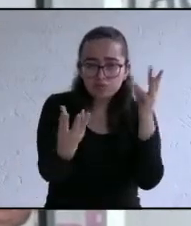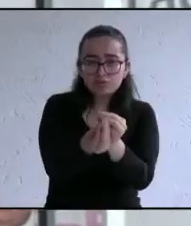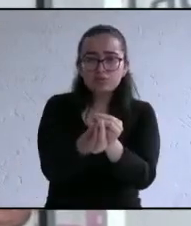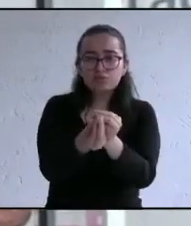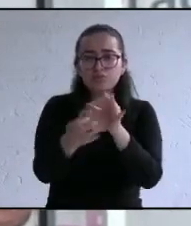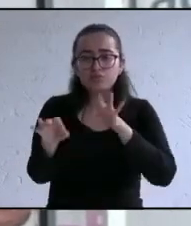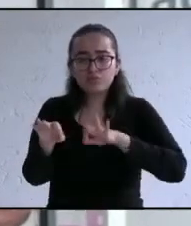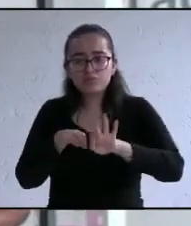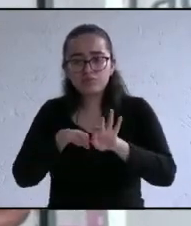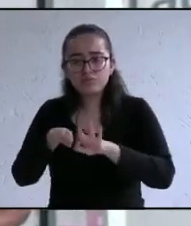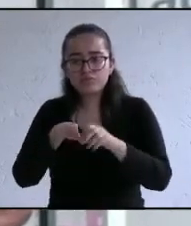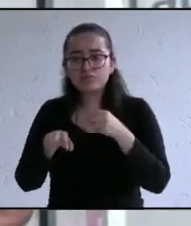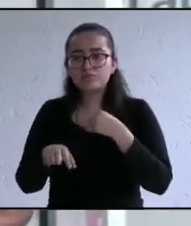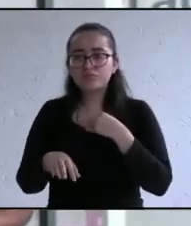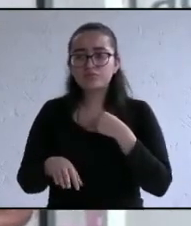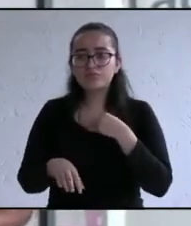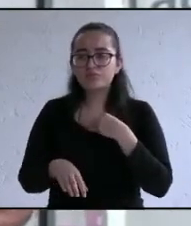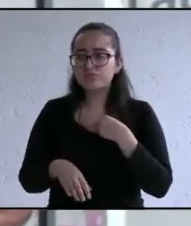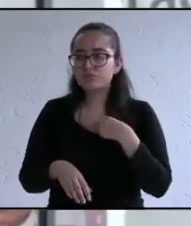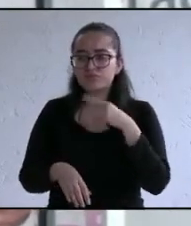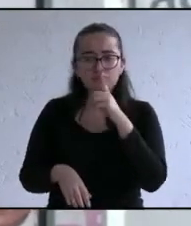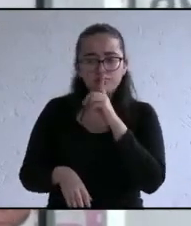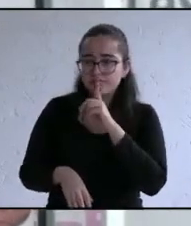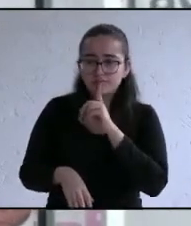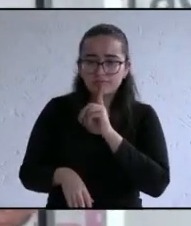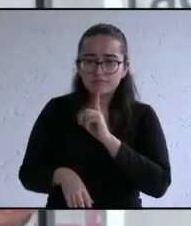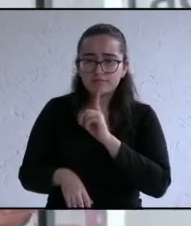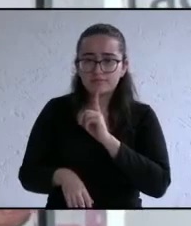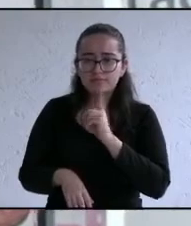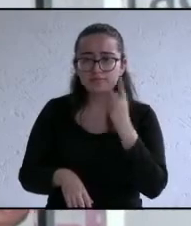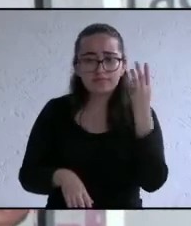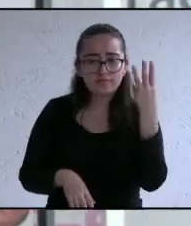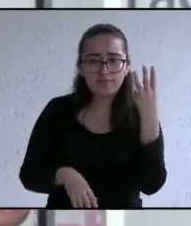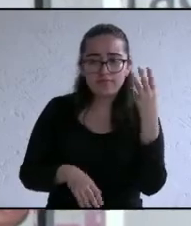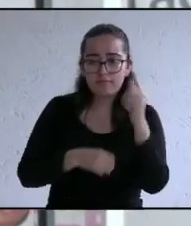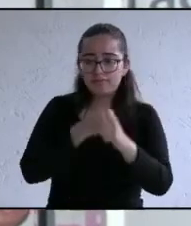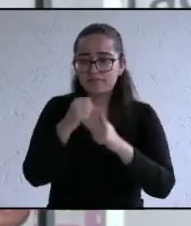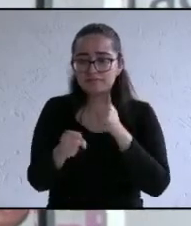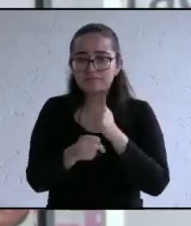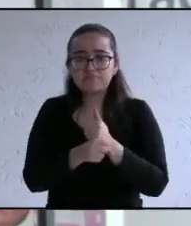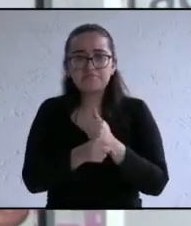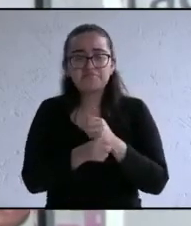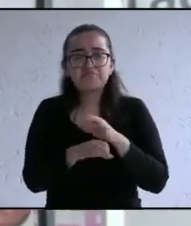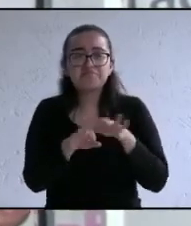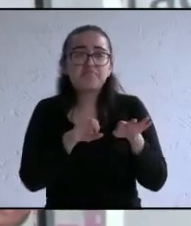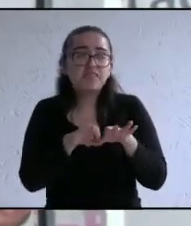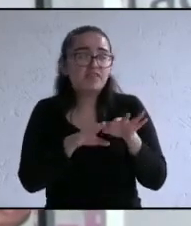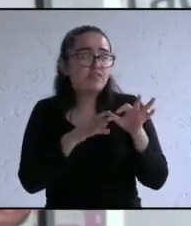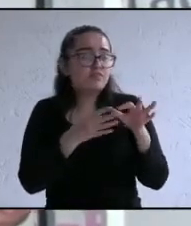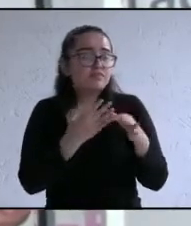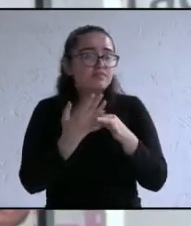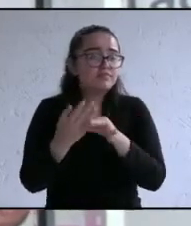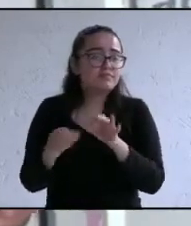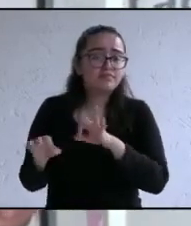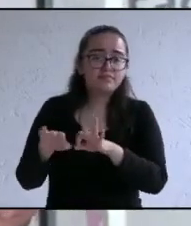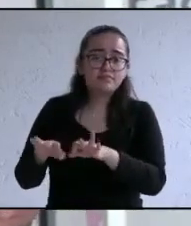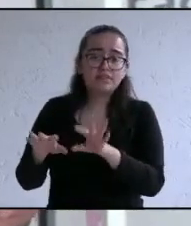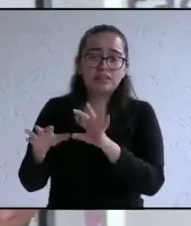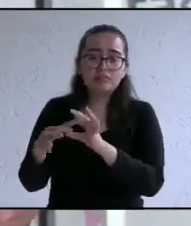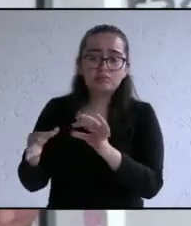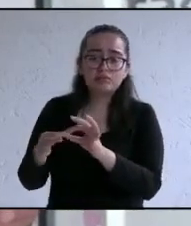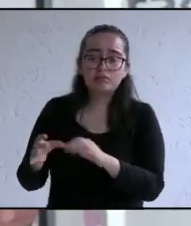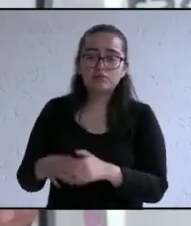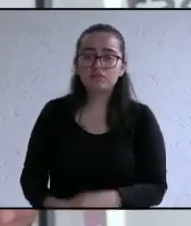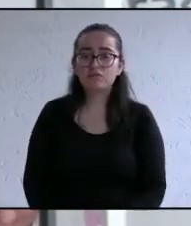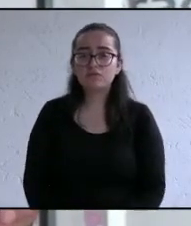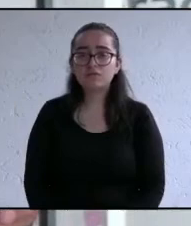y no soy como la gente que aparece cada tres años y gente que viene no sé de dónde a llevarse el botín de